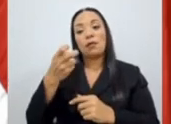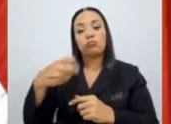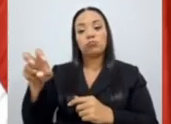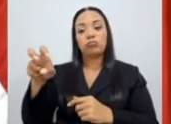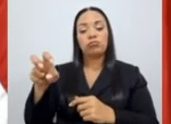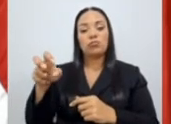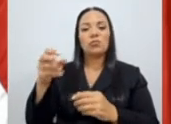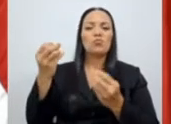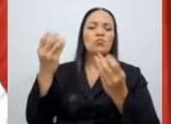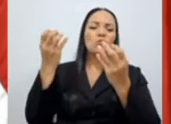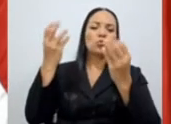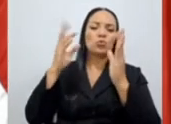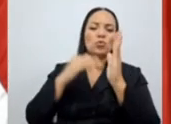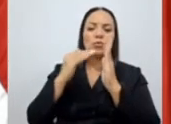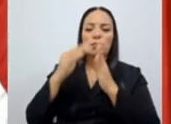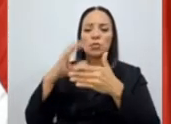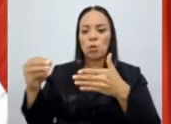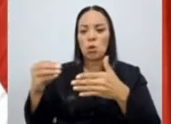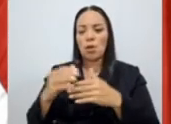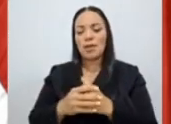cientos de millones de dólares,